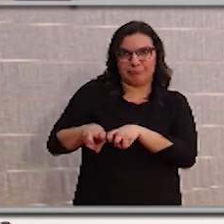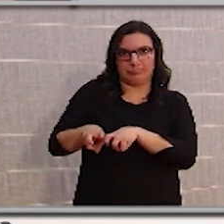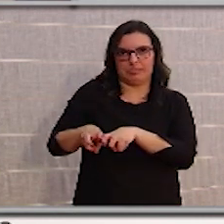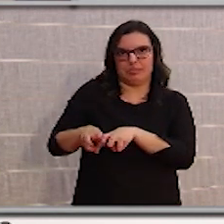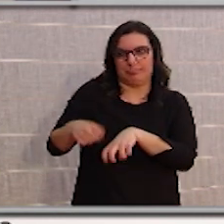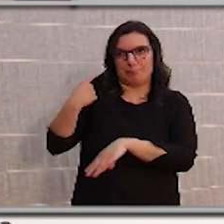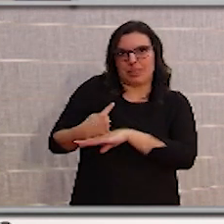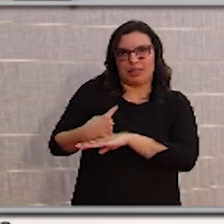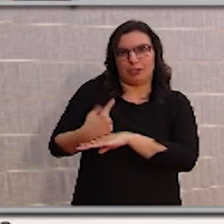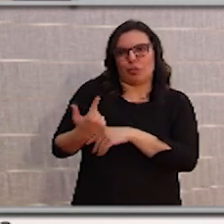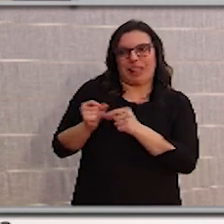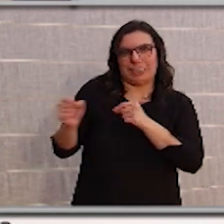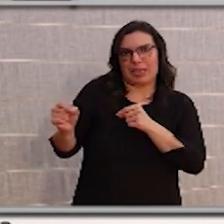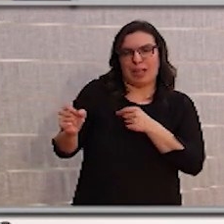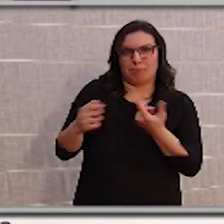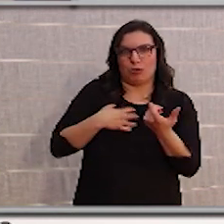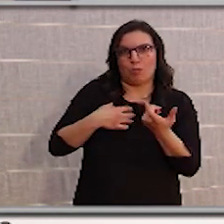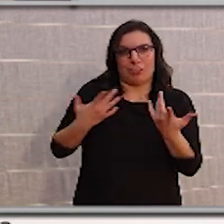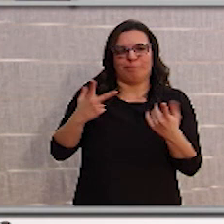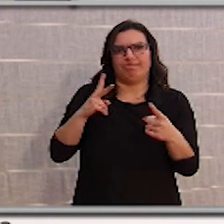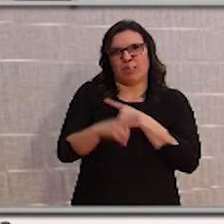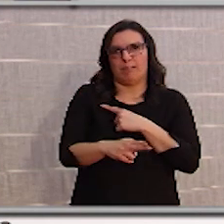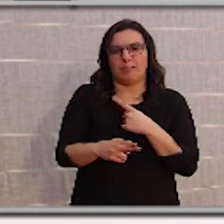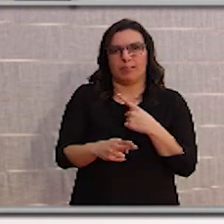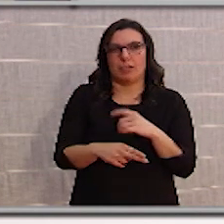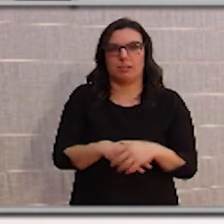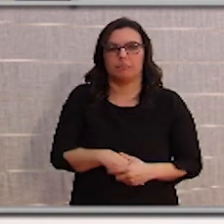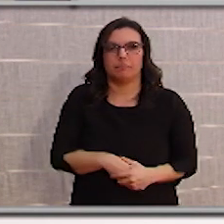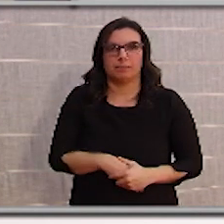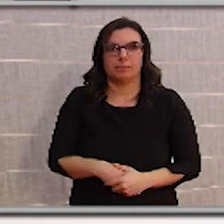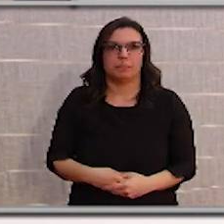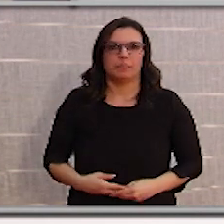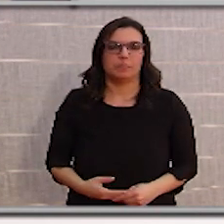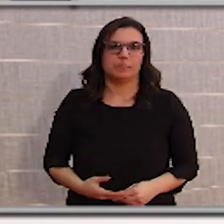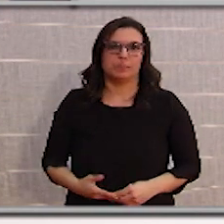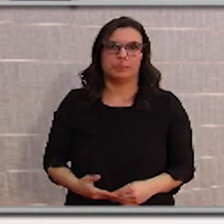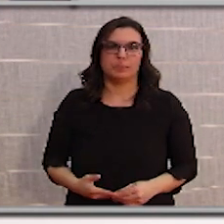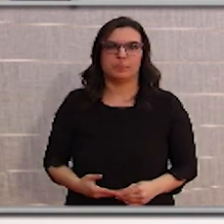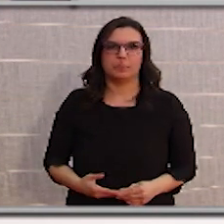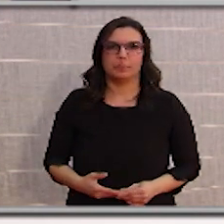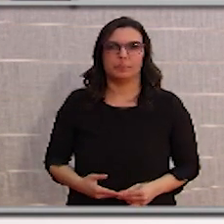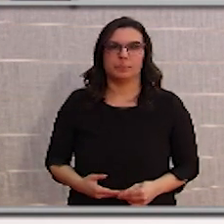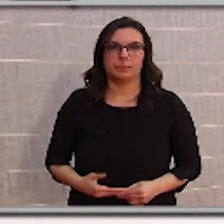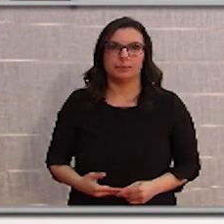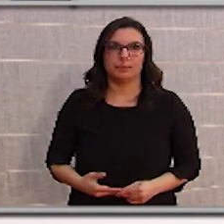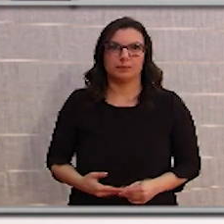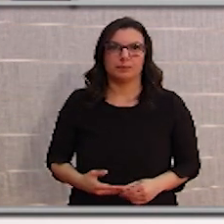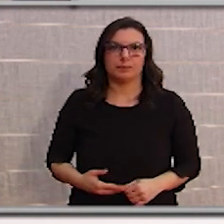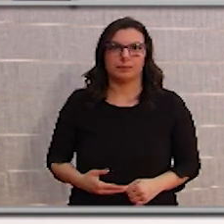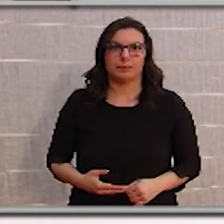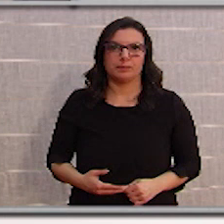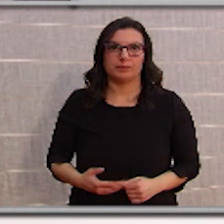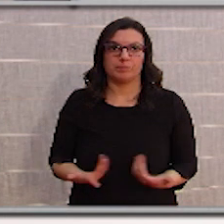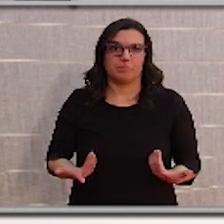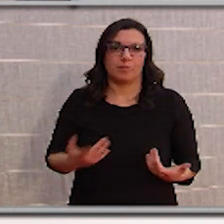Parece un poco sorprendente que tomemos otras medidas